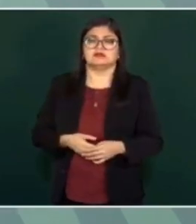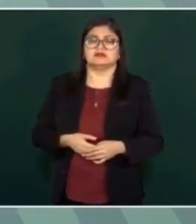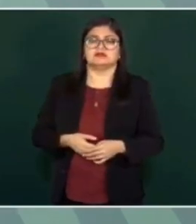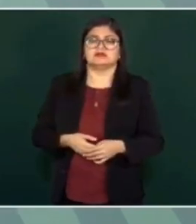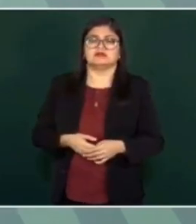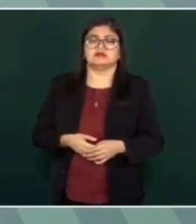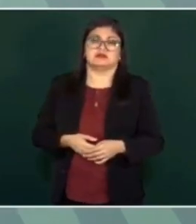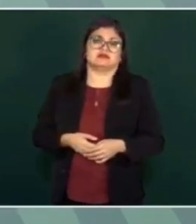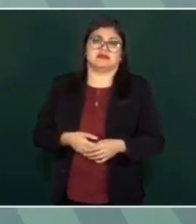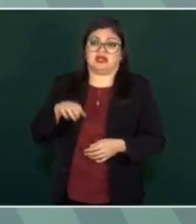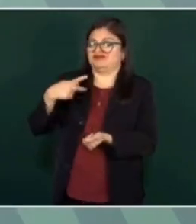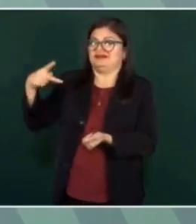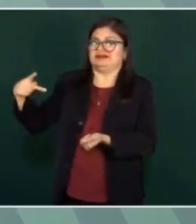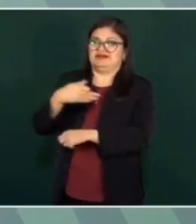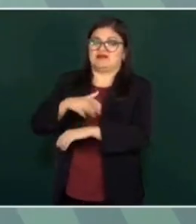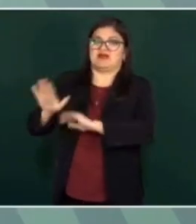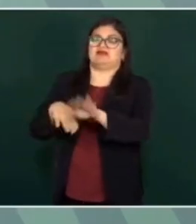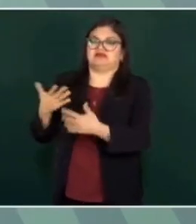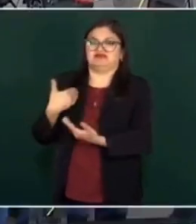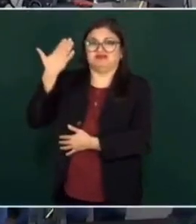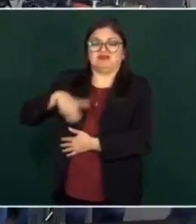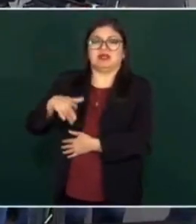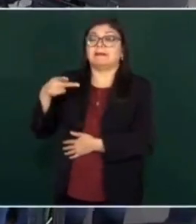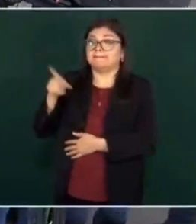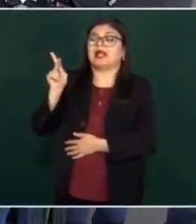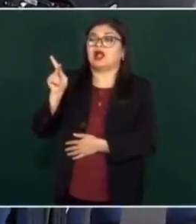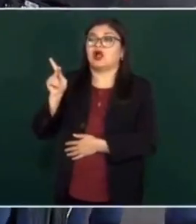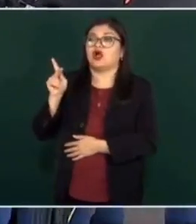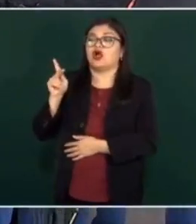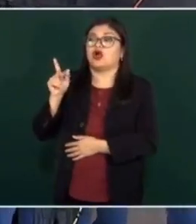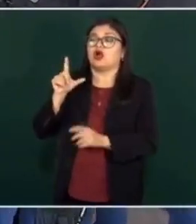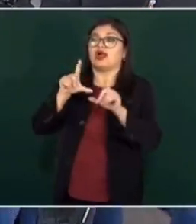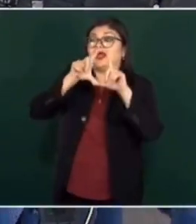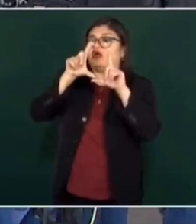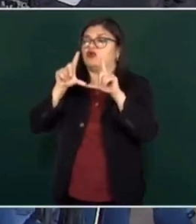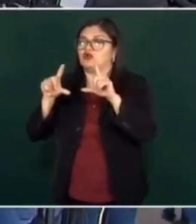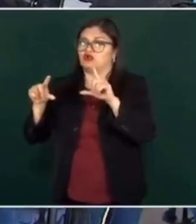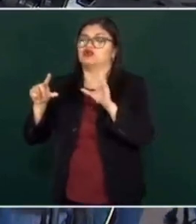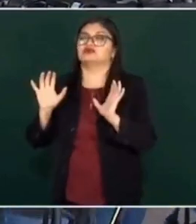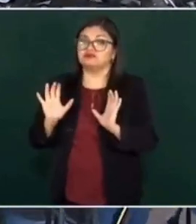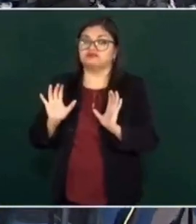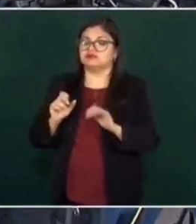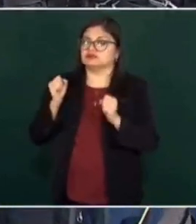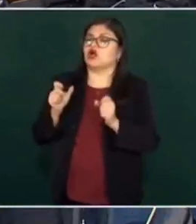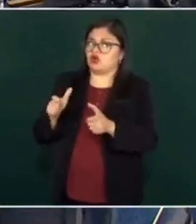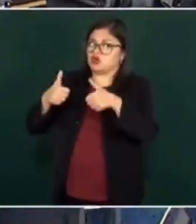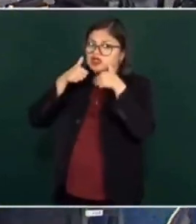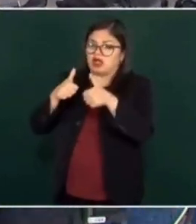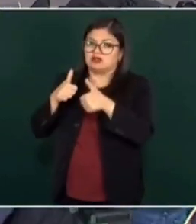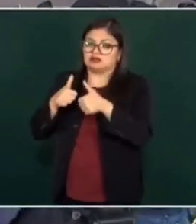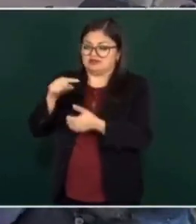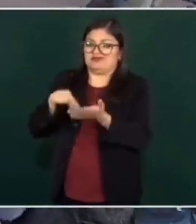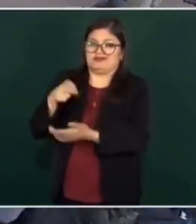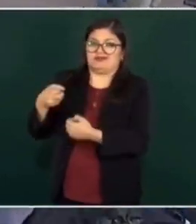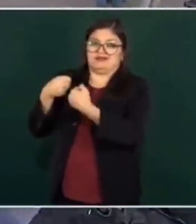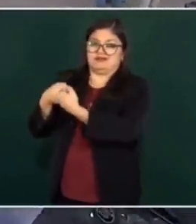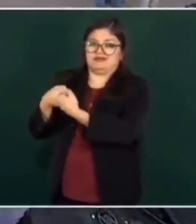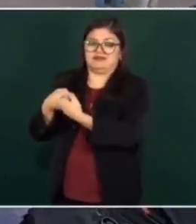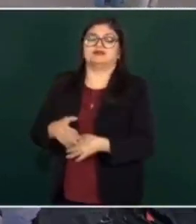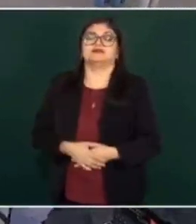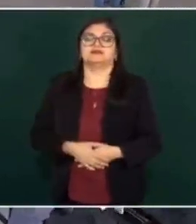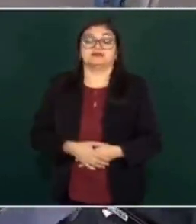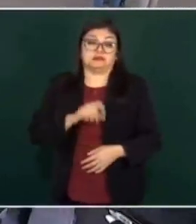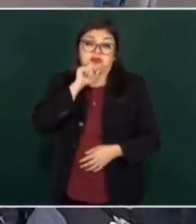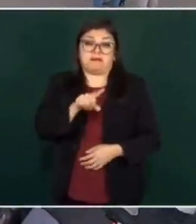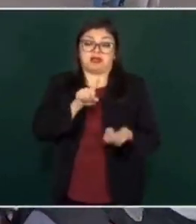No es, desde luego, ninguna justificación. Pero ha minorado el problema de la inseguridad en esa región. Lo mismo en